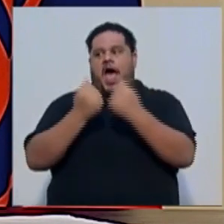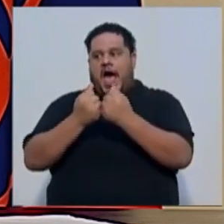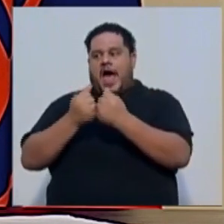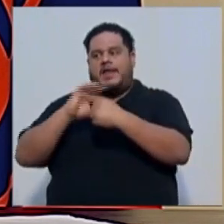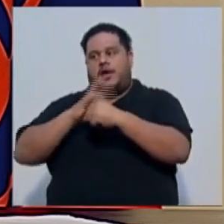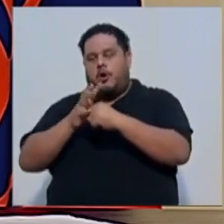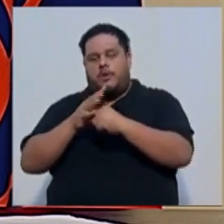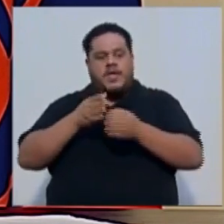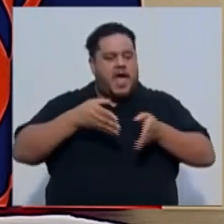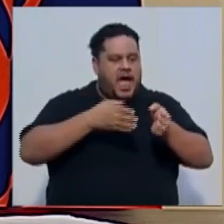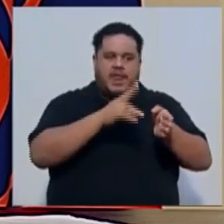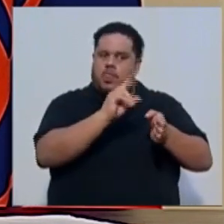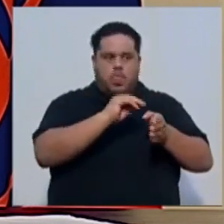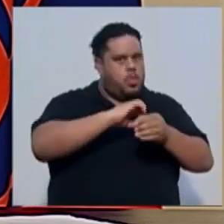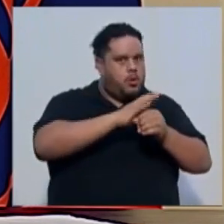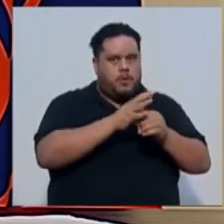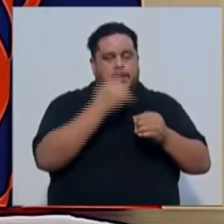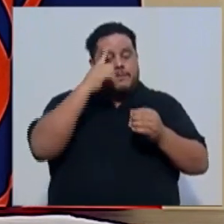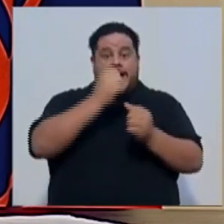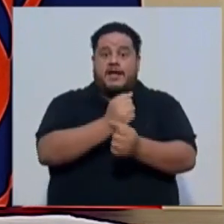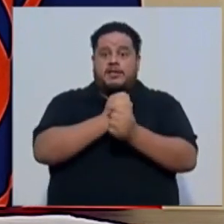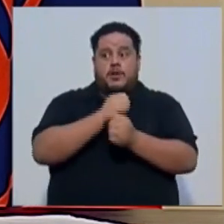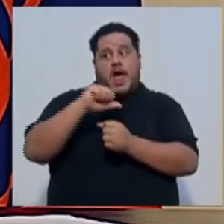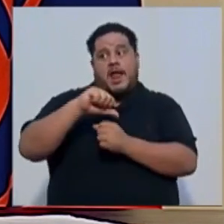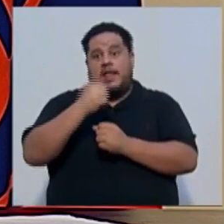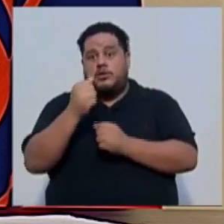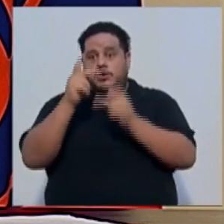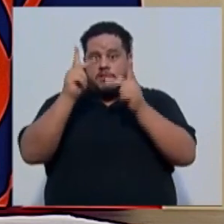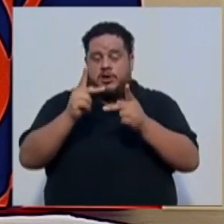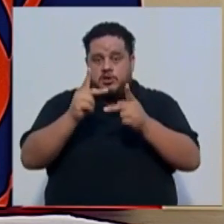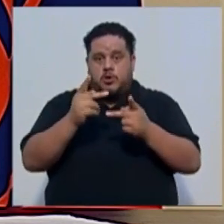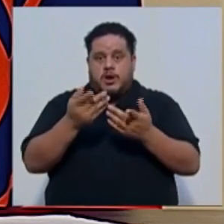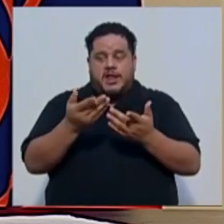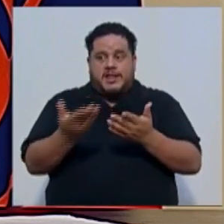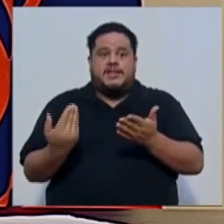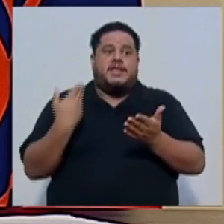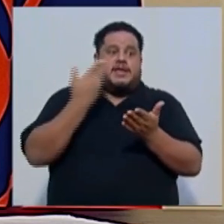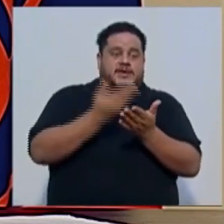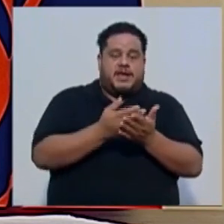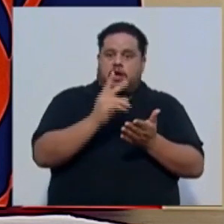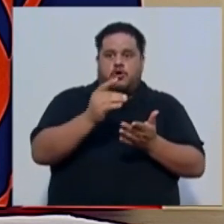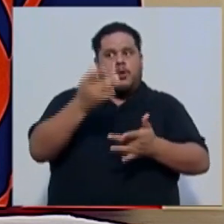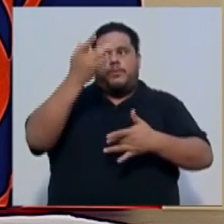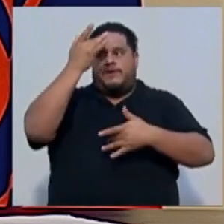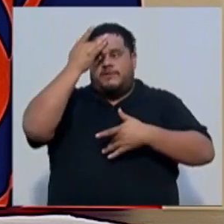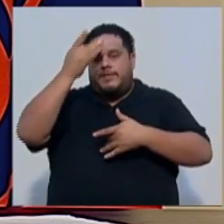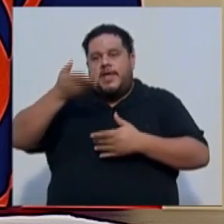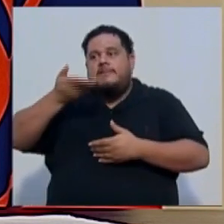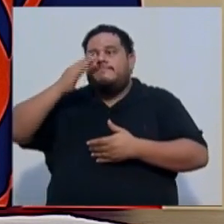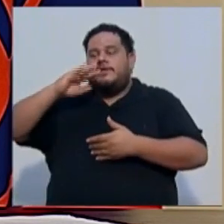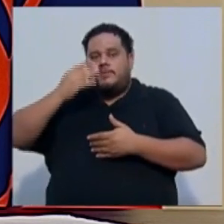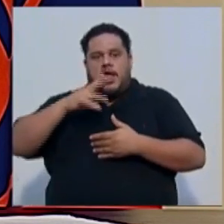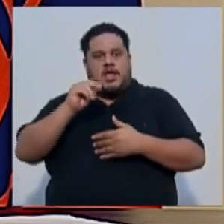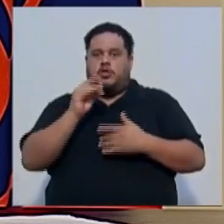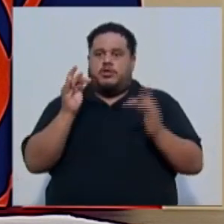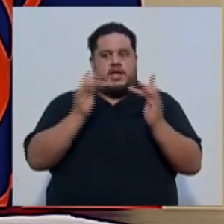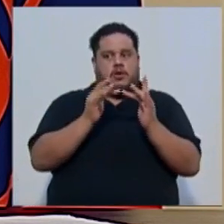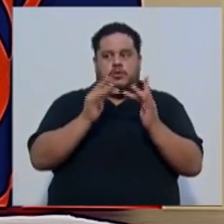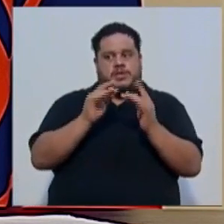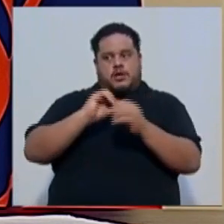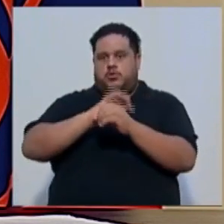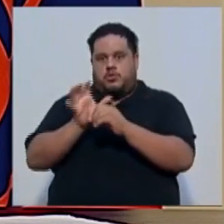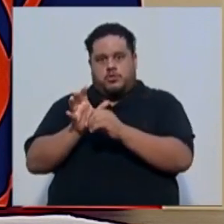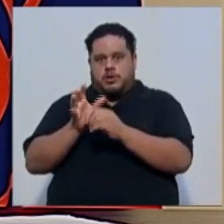no COVID, para asegurarle a los otros pacientes que llegan, no por enfermedades respiratorias, que no tengan contacto con estos